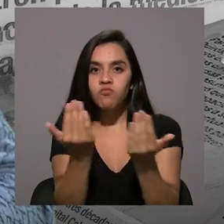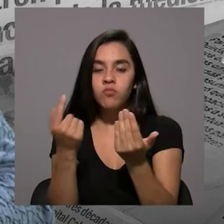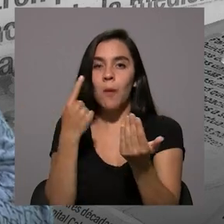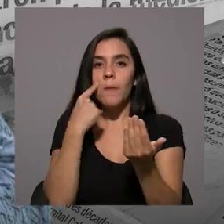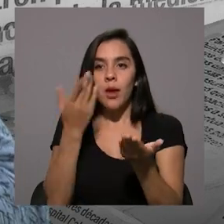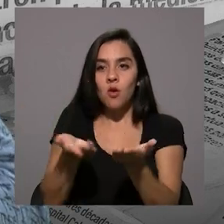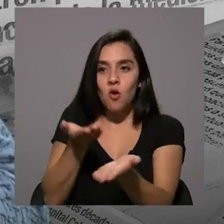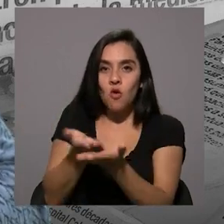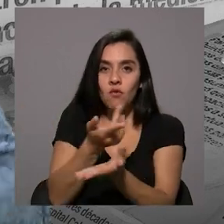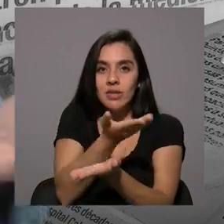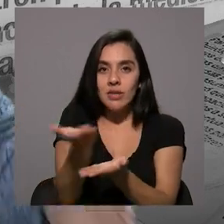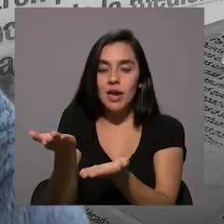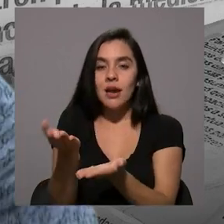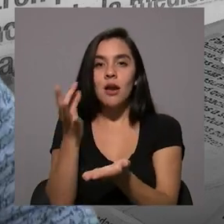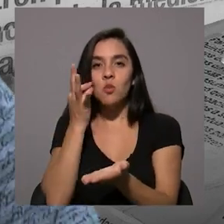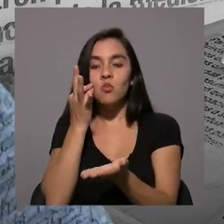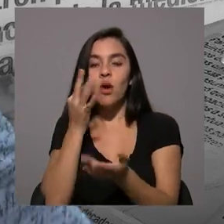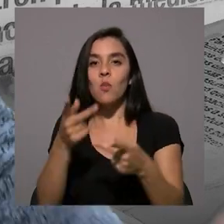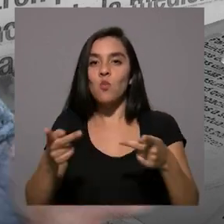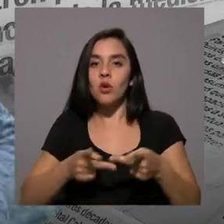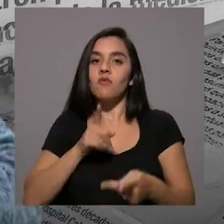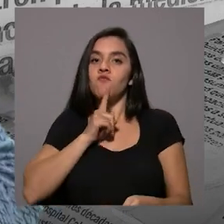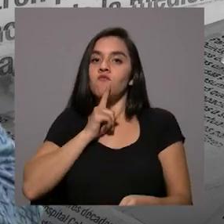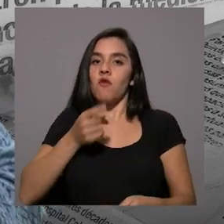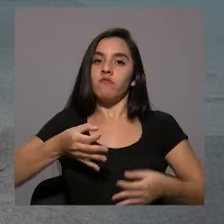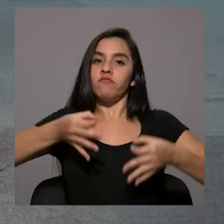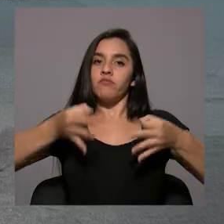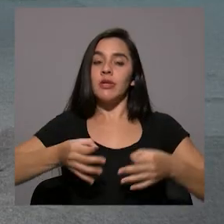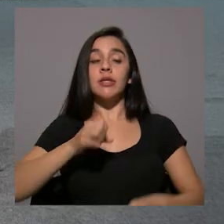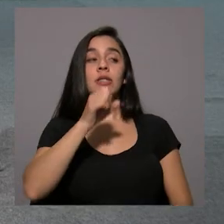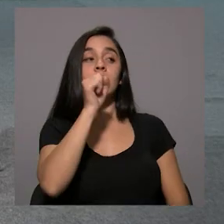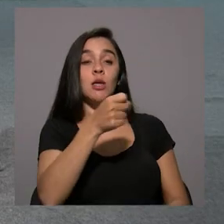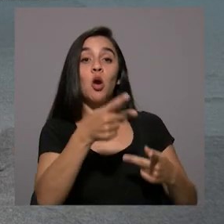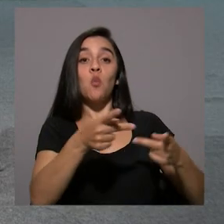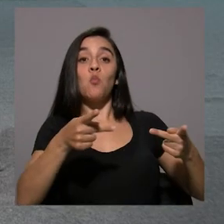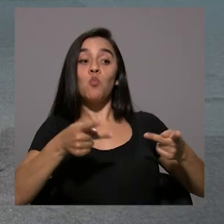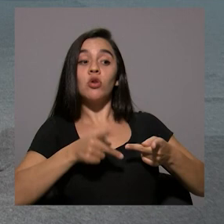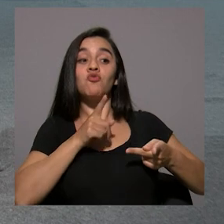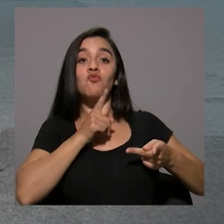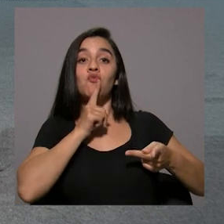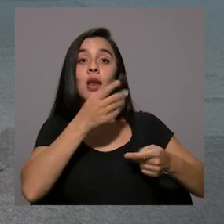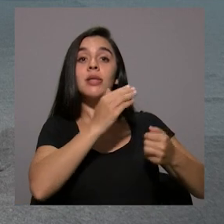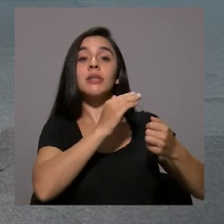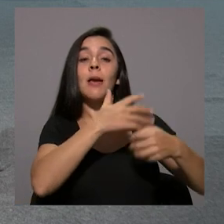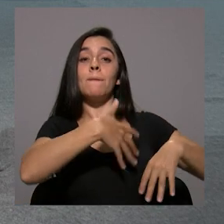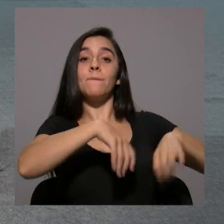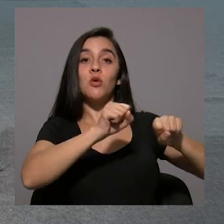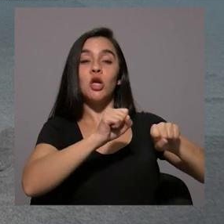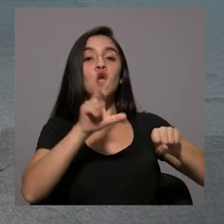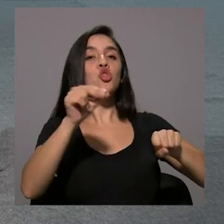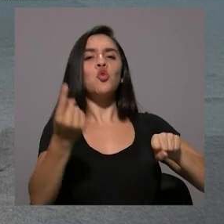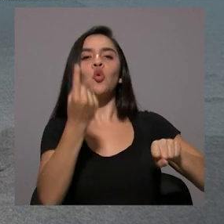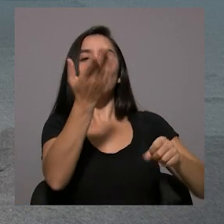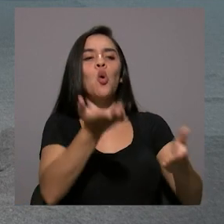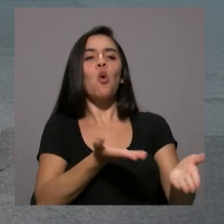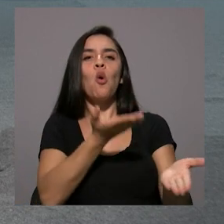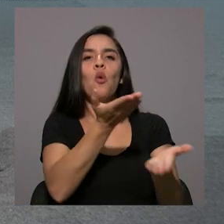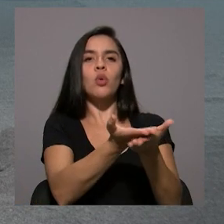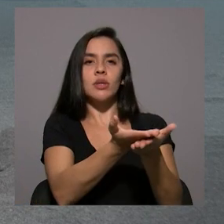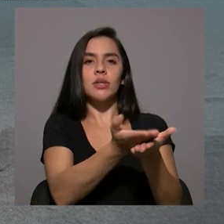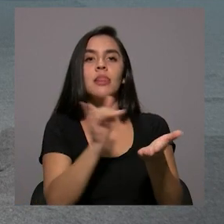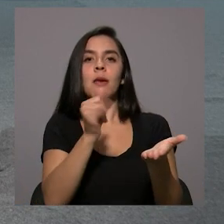y ofrecerles puestos reales. Sí, puestos de poderes reales, pero más que todo, además de ofrecérselos, es